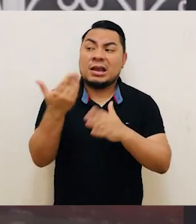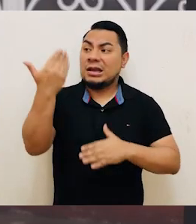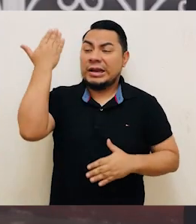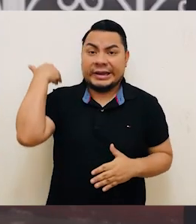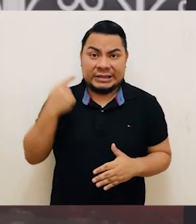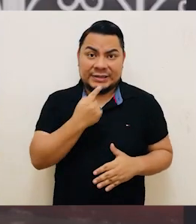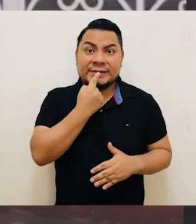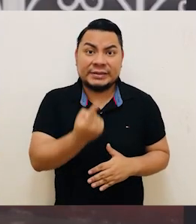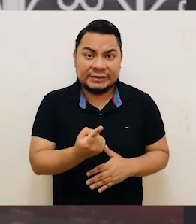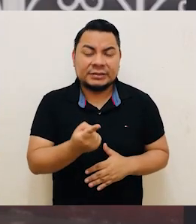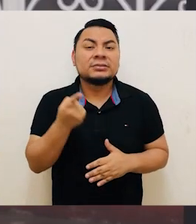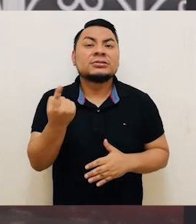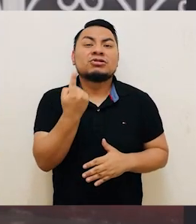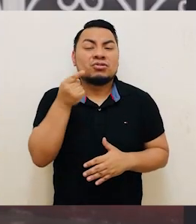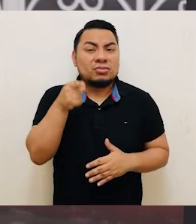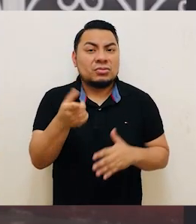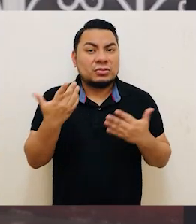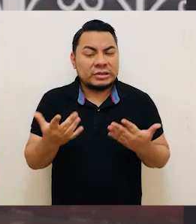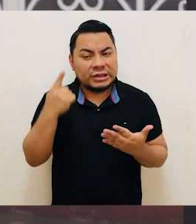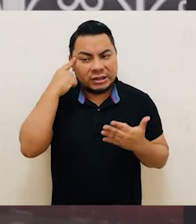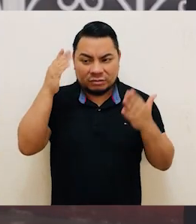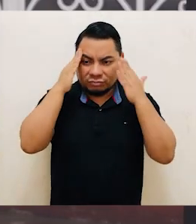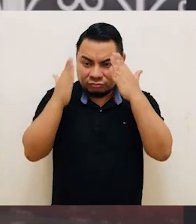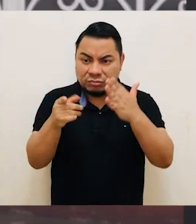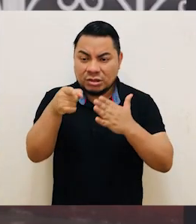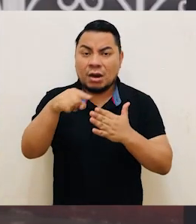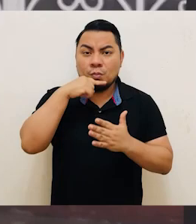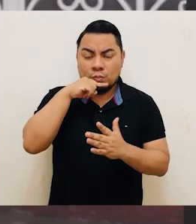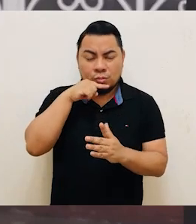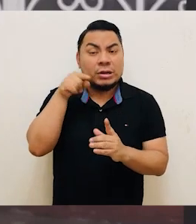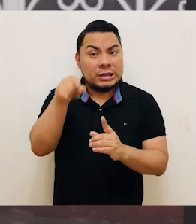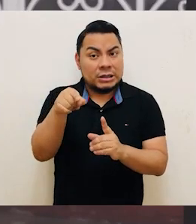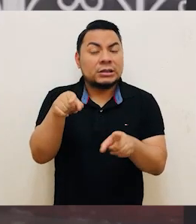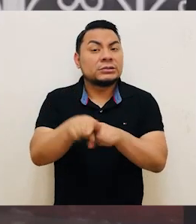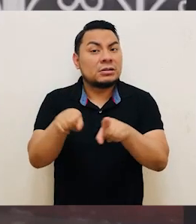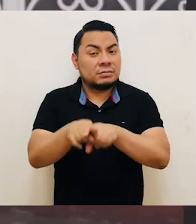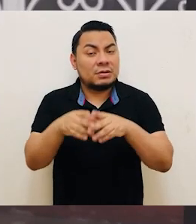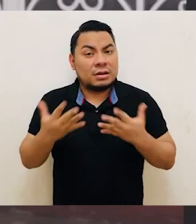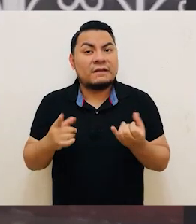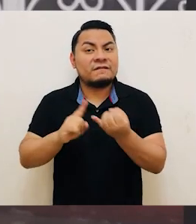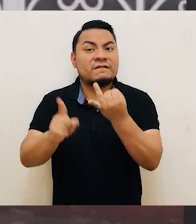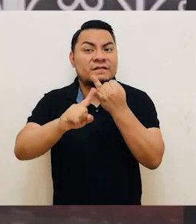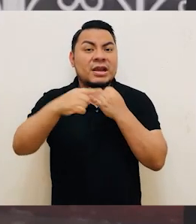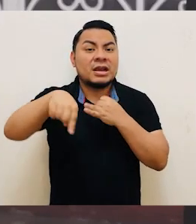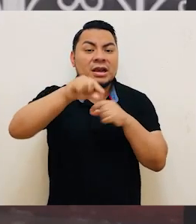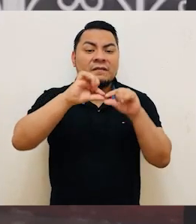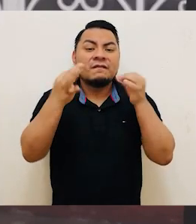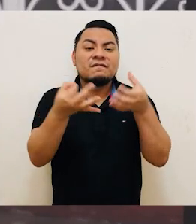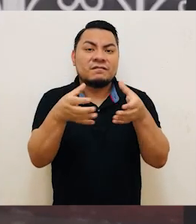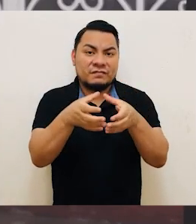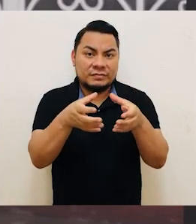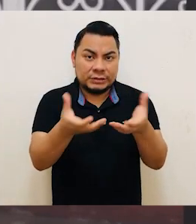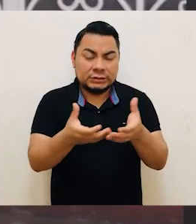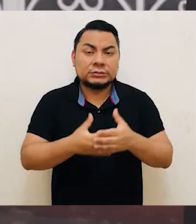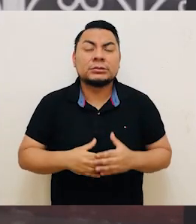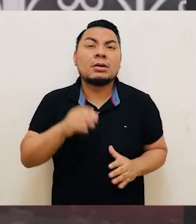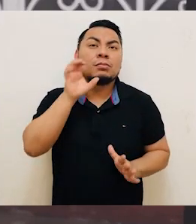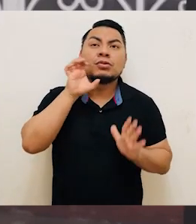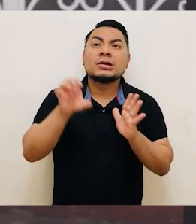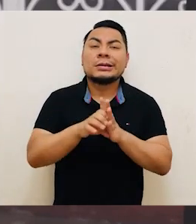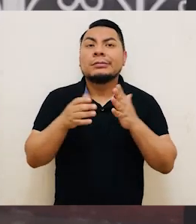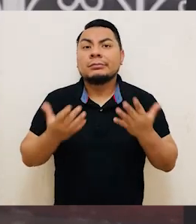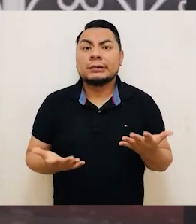dirigir a la mujer, sino también a los demás integrantes del grupo familiar, como por ejemplo, primos, sobrinos,